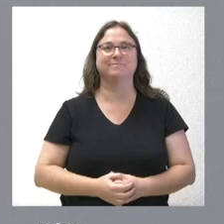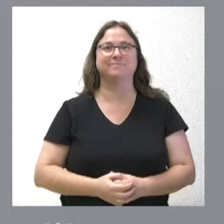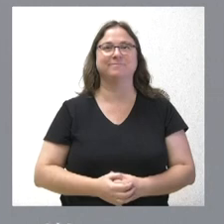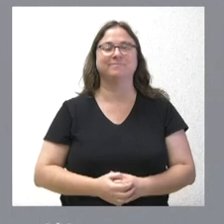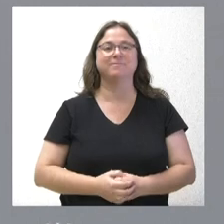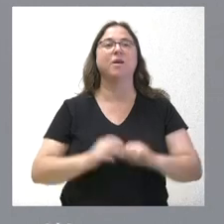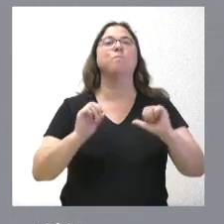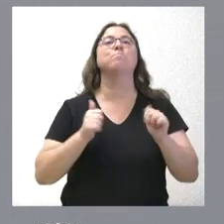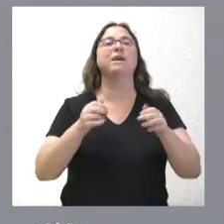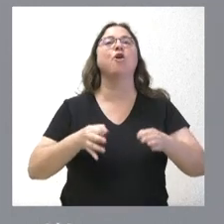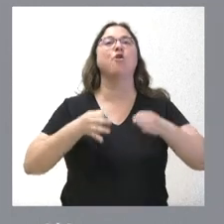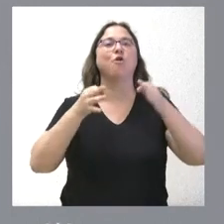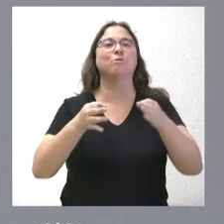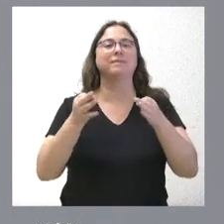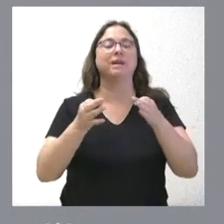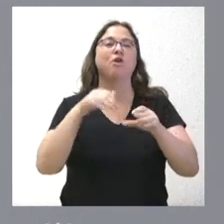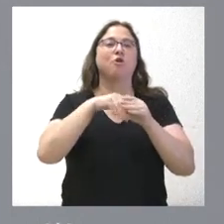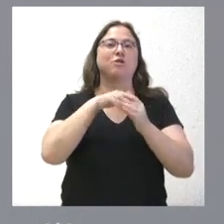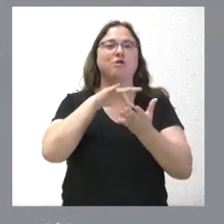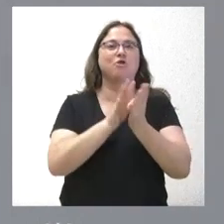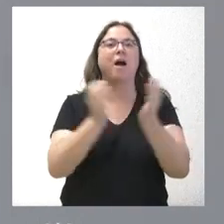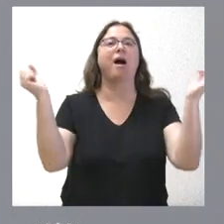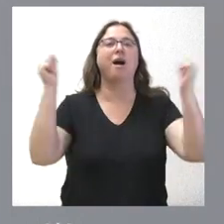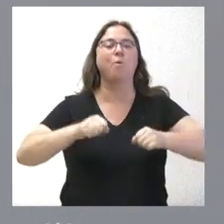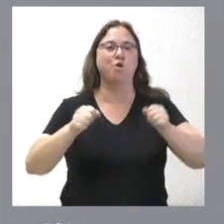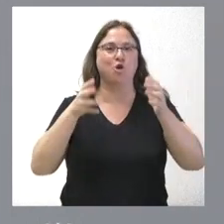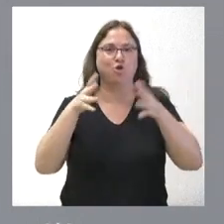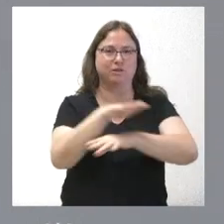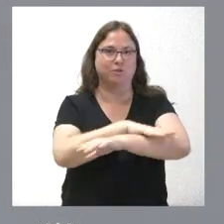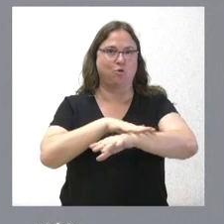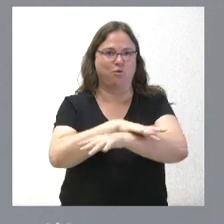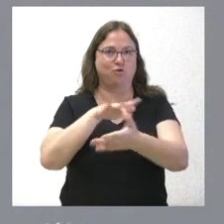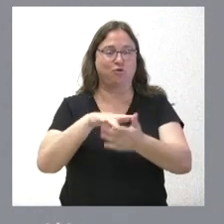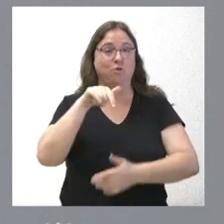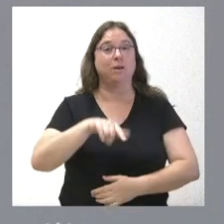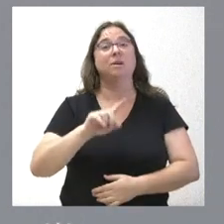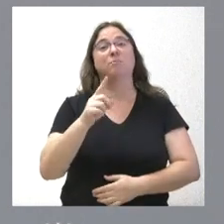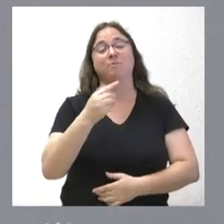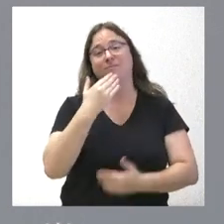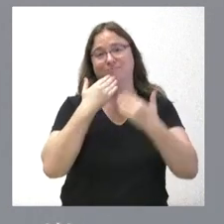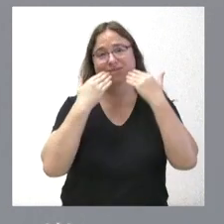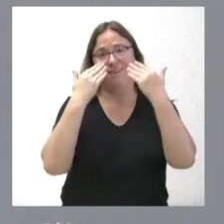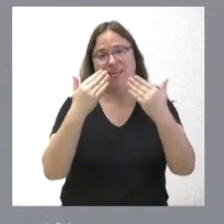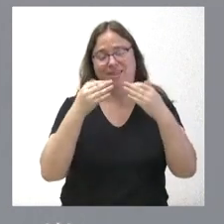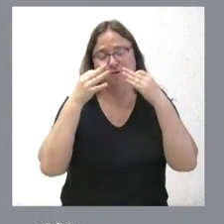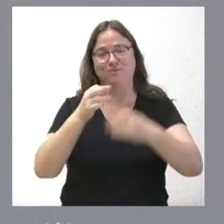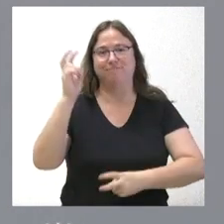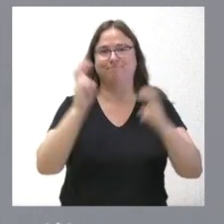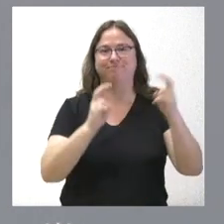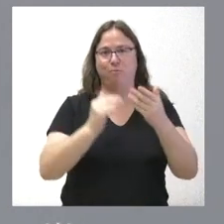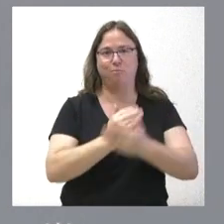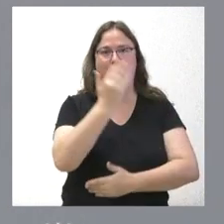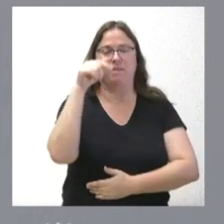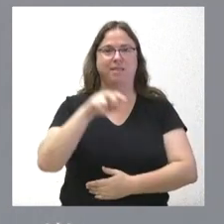Damos, como siempre, por el contenido de los acuerdos del Consejo de Gobierno que hemos celebrado hoy, no sin antes agradecerles una vez más su presencia esta mañana.